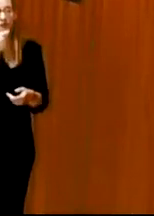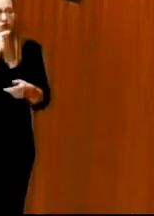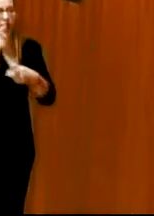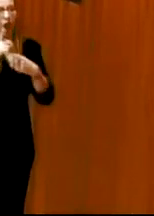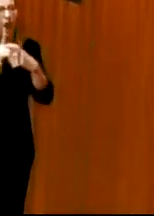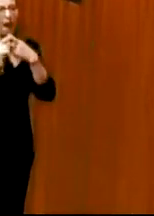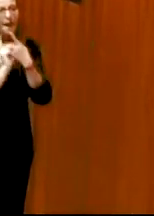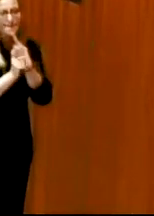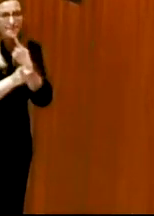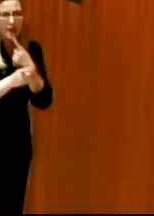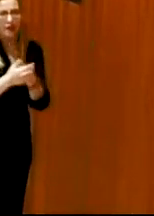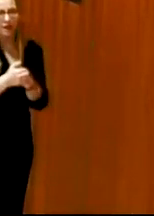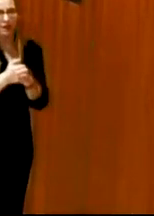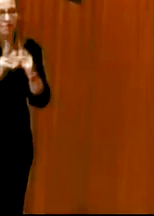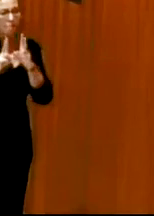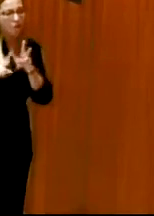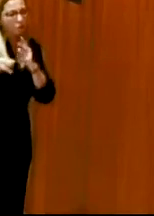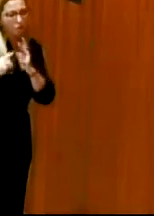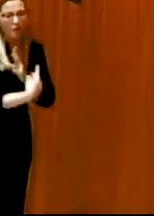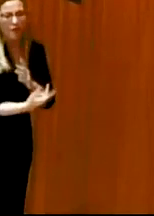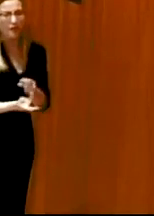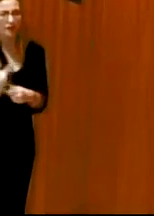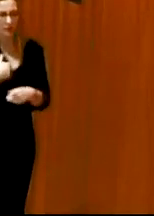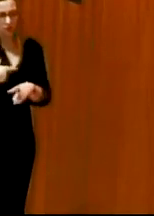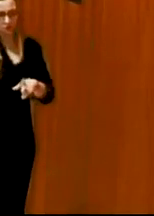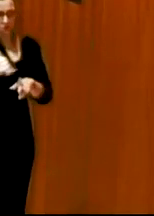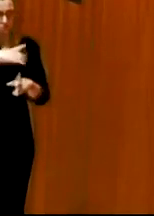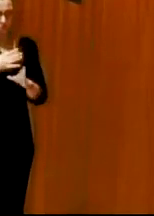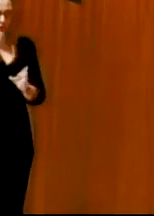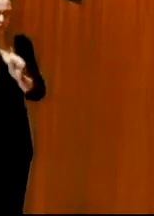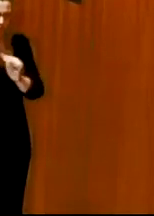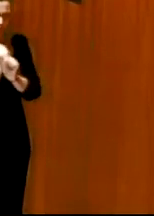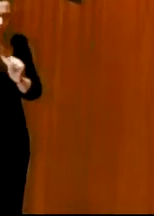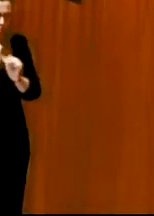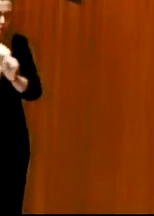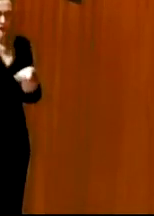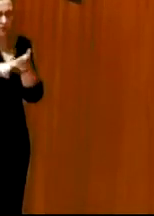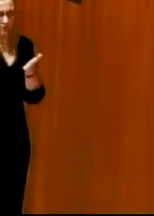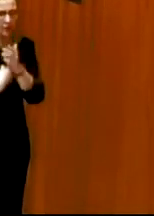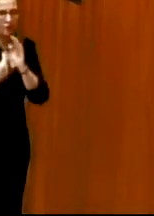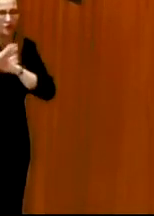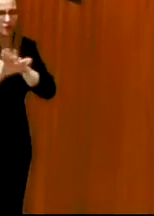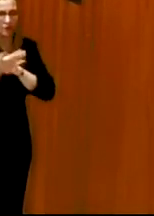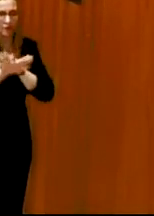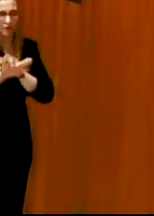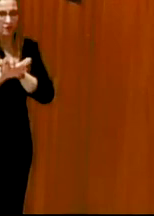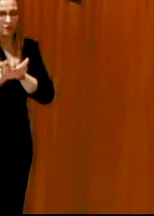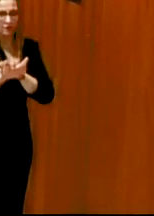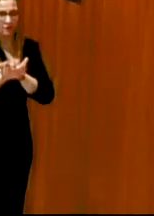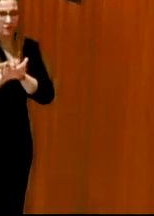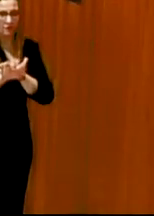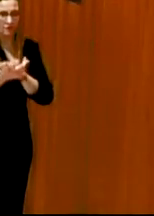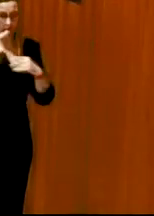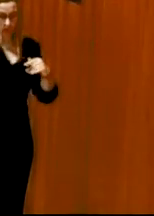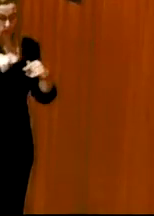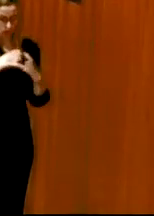parte también nuestra trabaja y lleva muchos años trabajando en el tema de la interpretación de lengua de signos y ella vive aquí yo soy de aquí